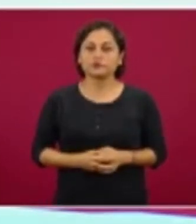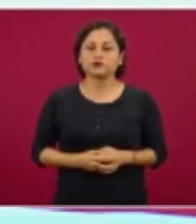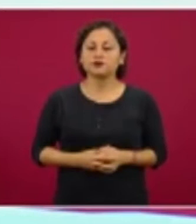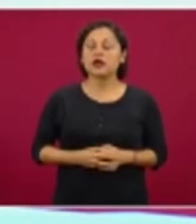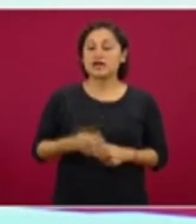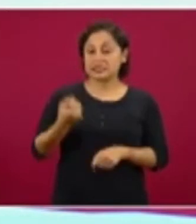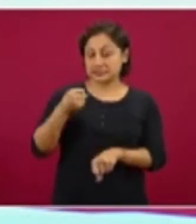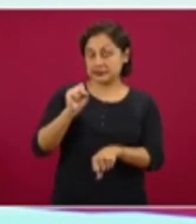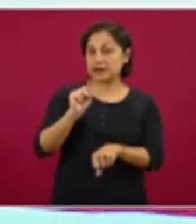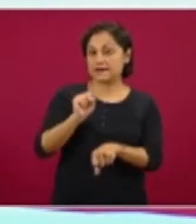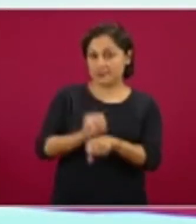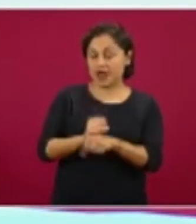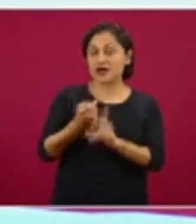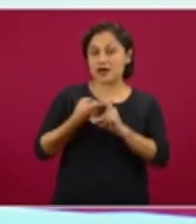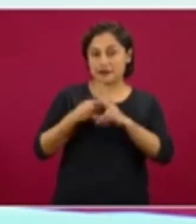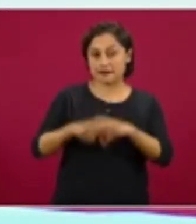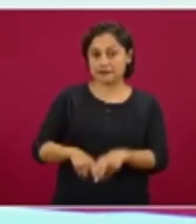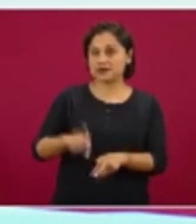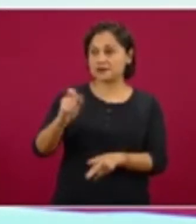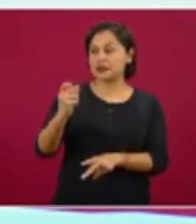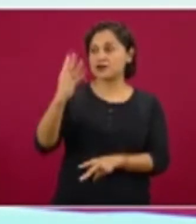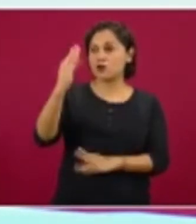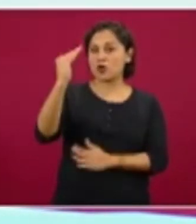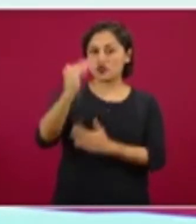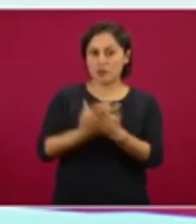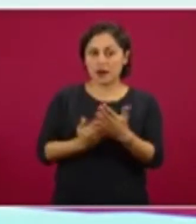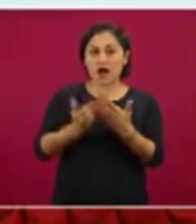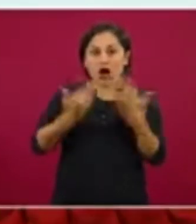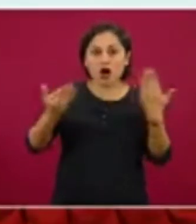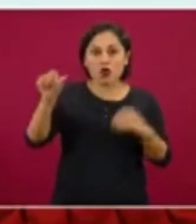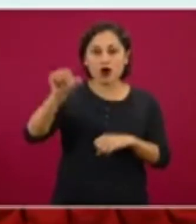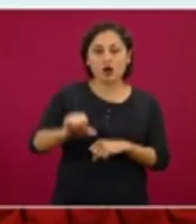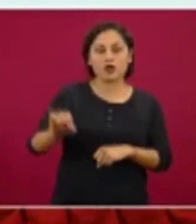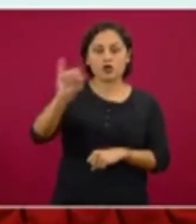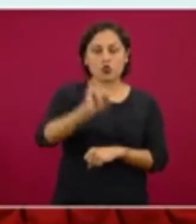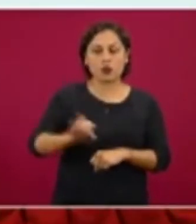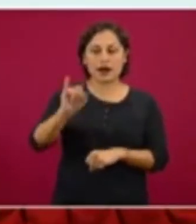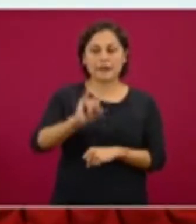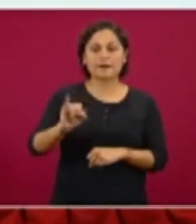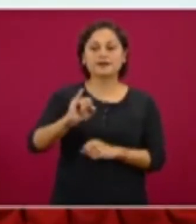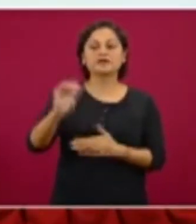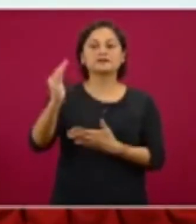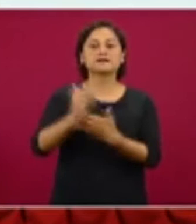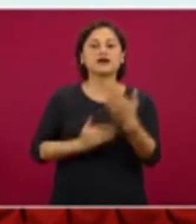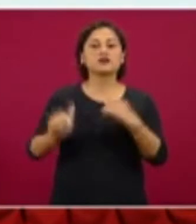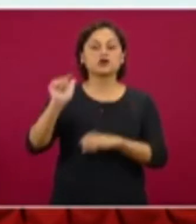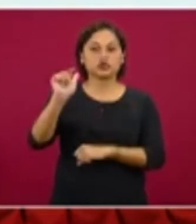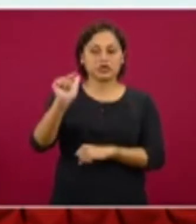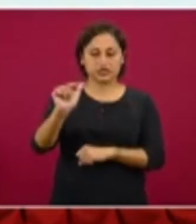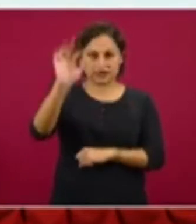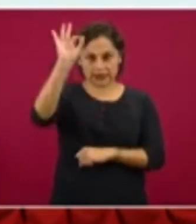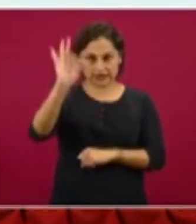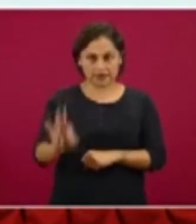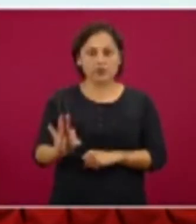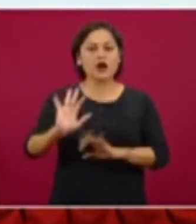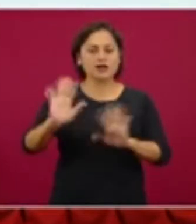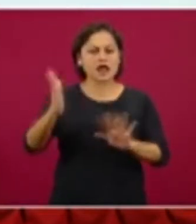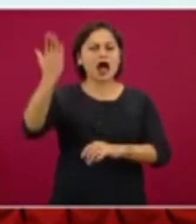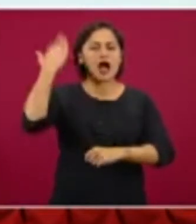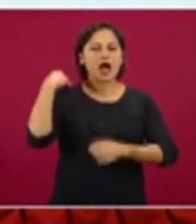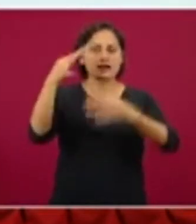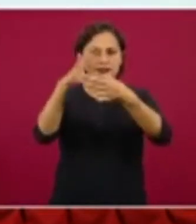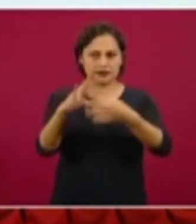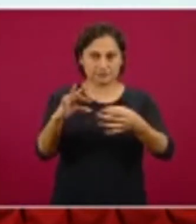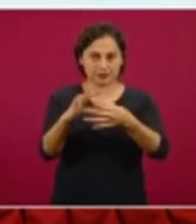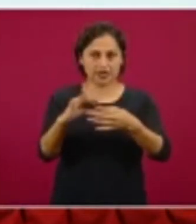24, hoy que estamos a día jueves estamos en menos 17, ya habíamos anticipado que los datos que van llegando a veces